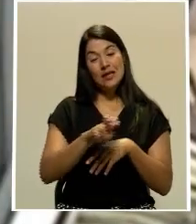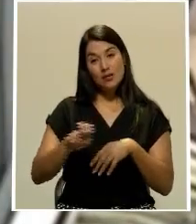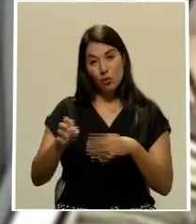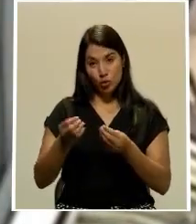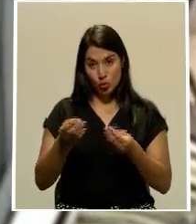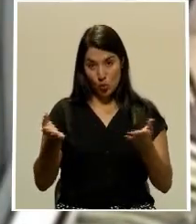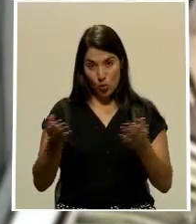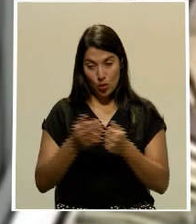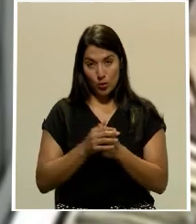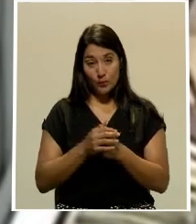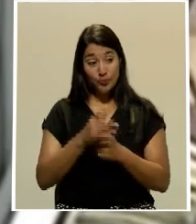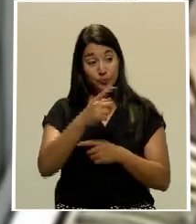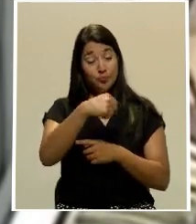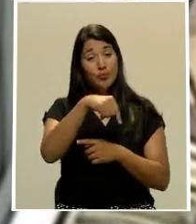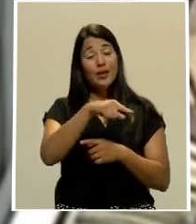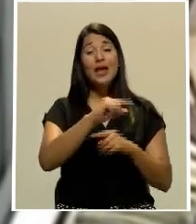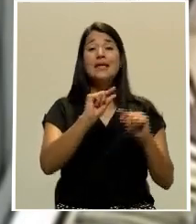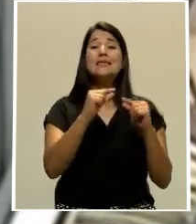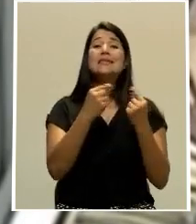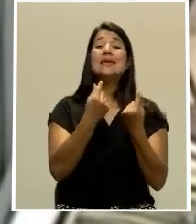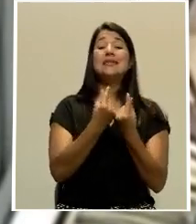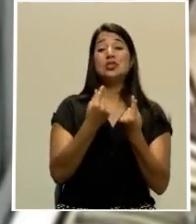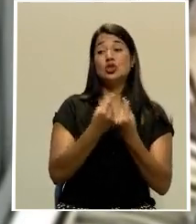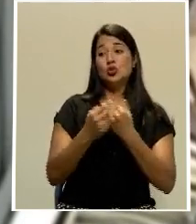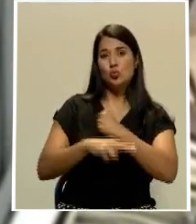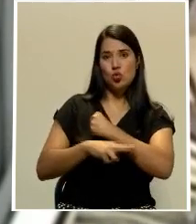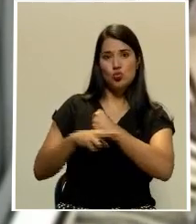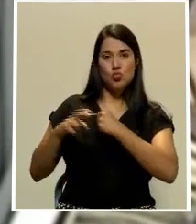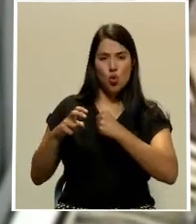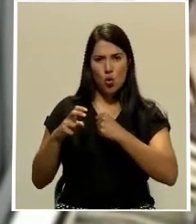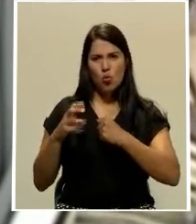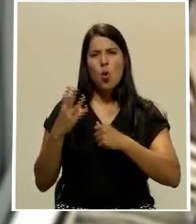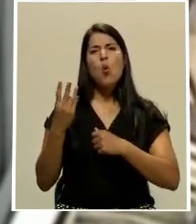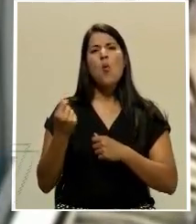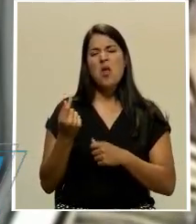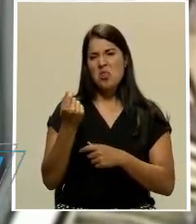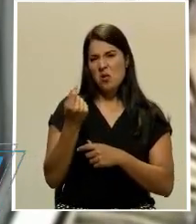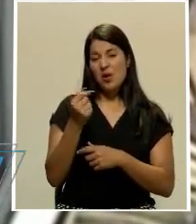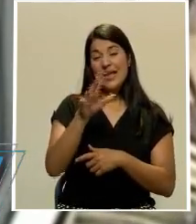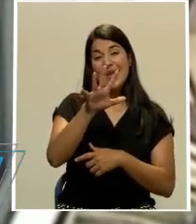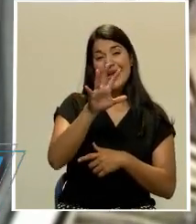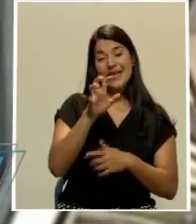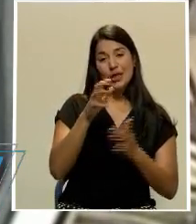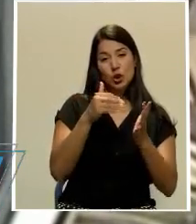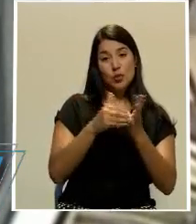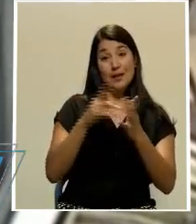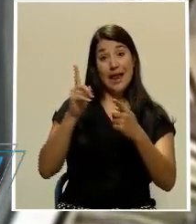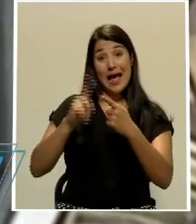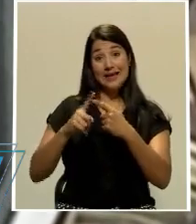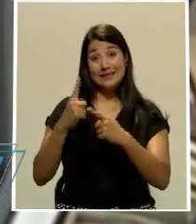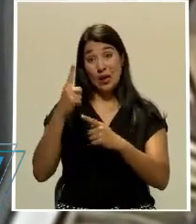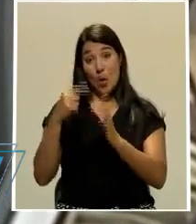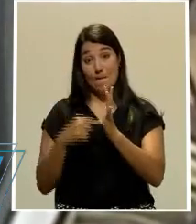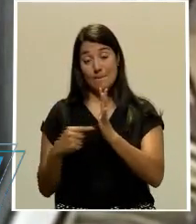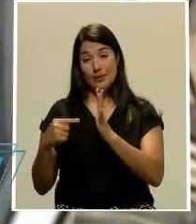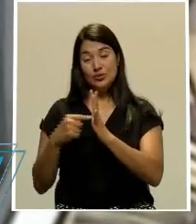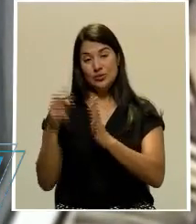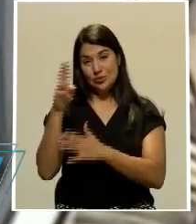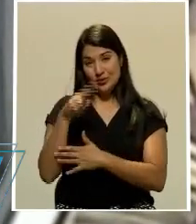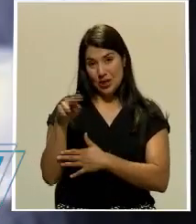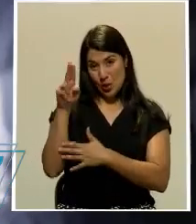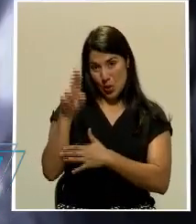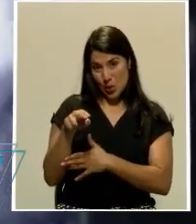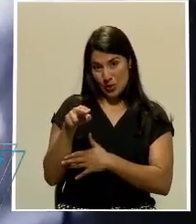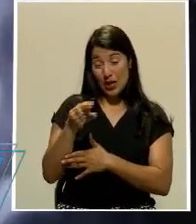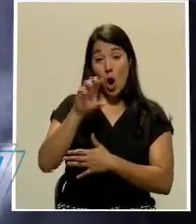grupos le causan el perjuicio económico a sus víctimas en montos que rondan entre los 500 mil y el millón de colones. El OIJ tiene